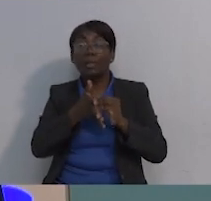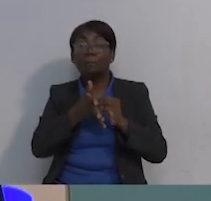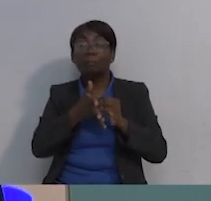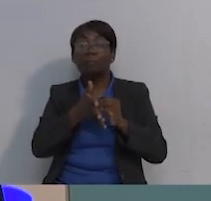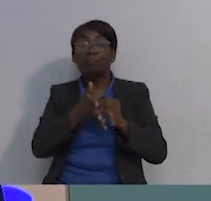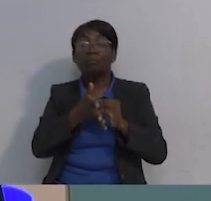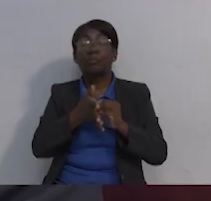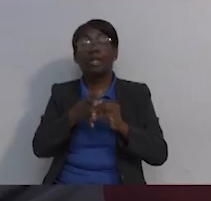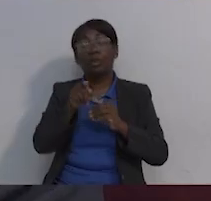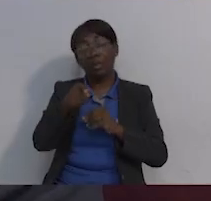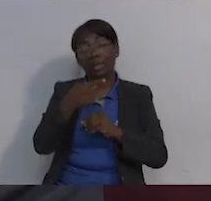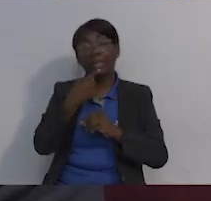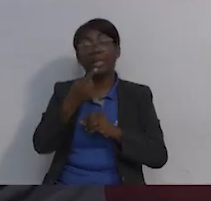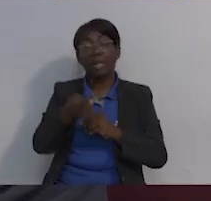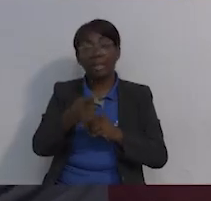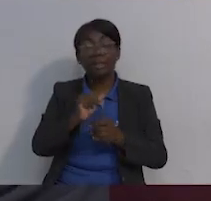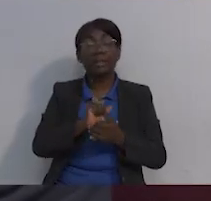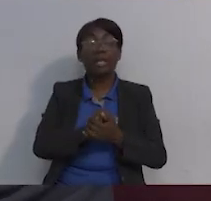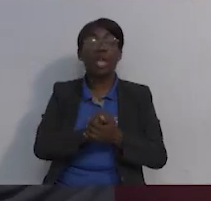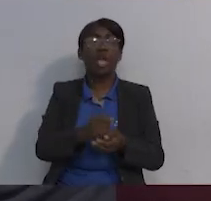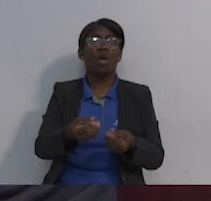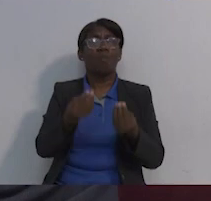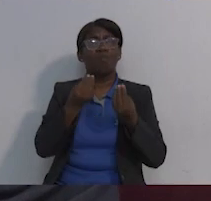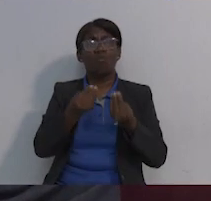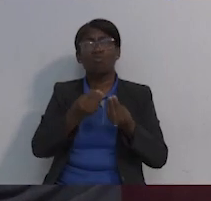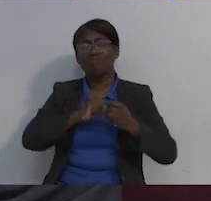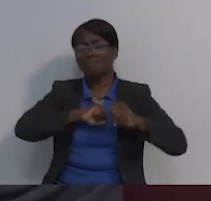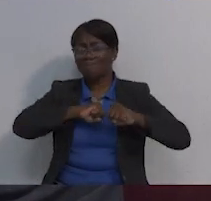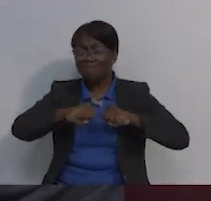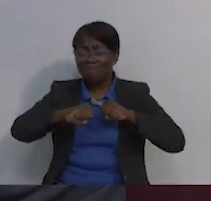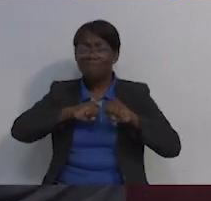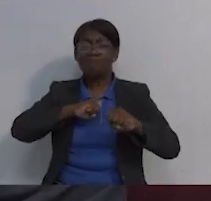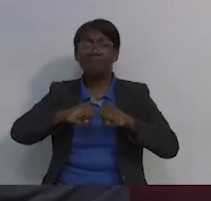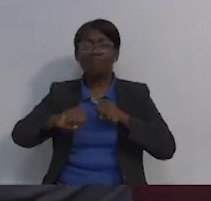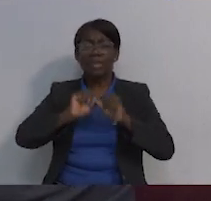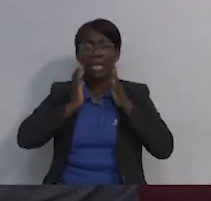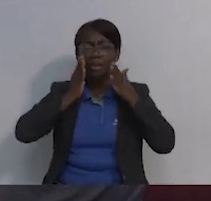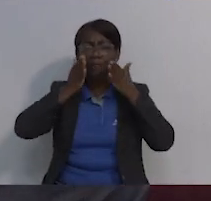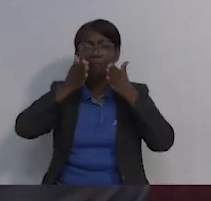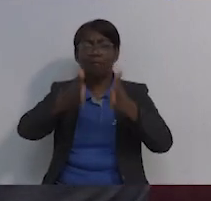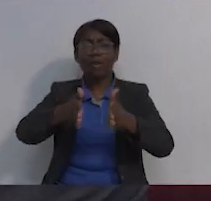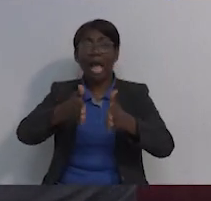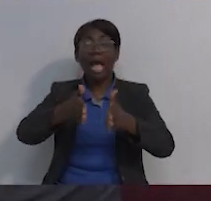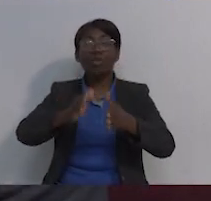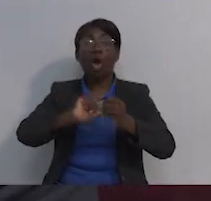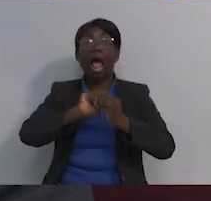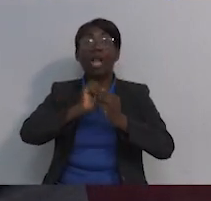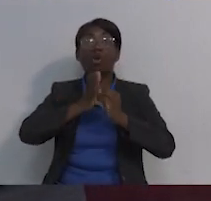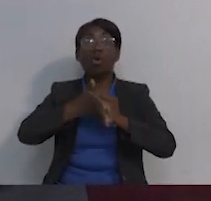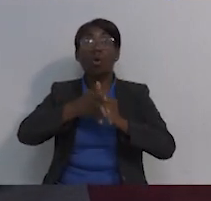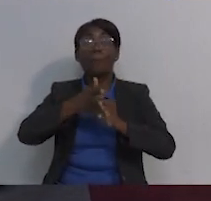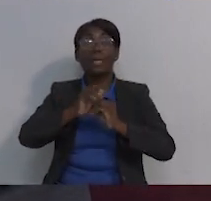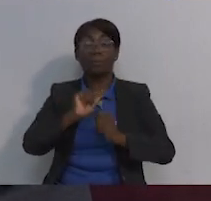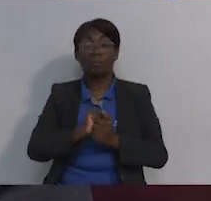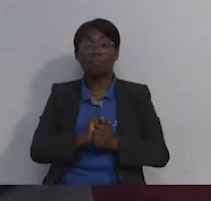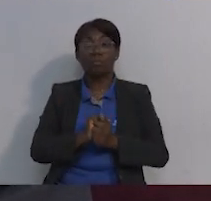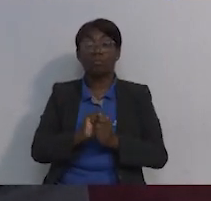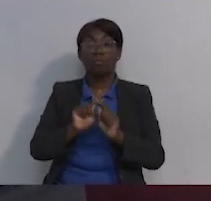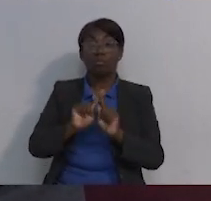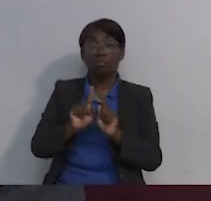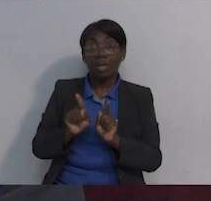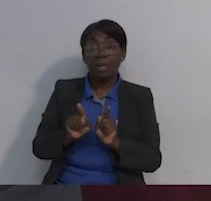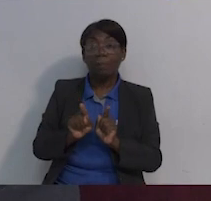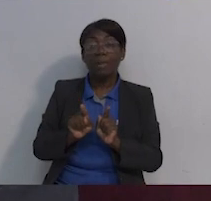COVID. Sí, por supuesto. Un factor como tú lo acabas de mencionar fue que hubo mucho esfuerzo desviado hacia COVID.